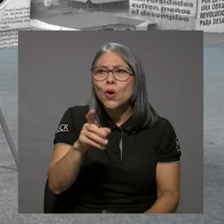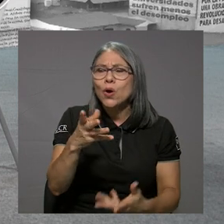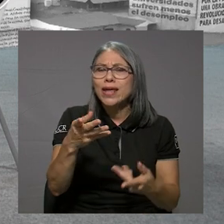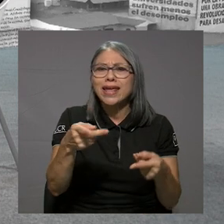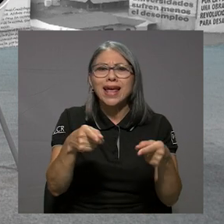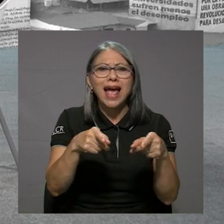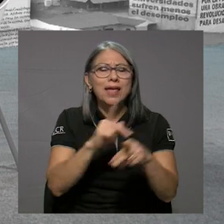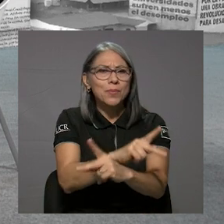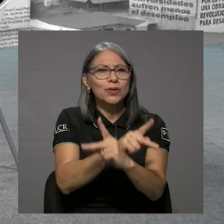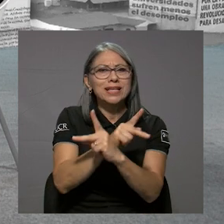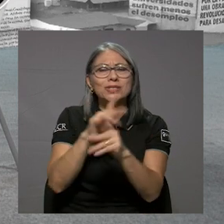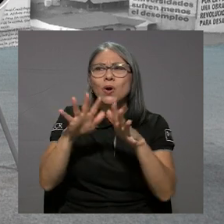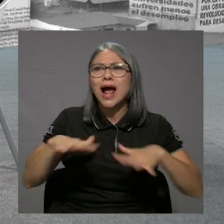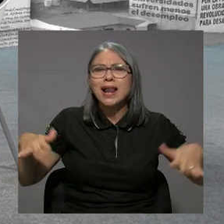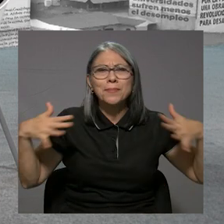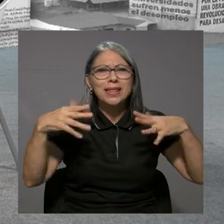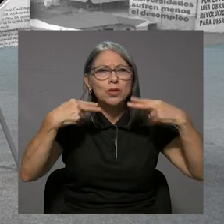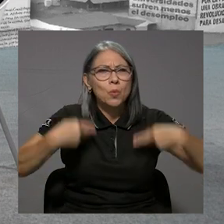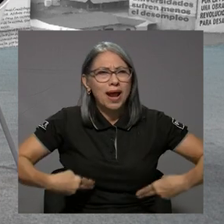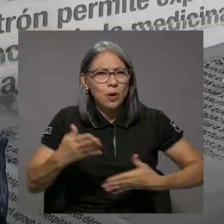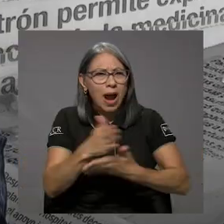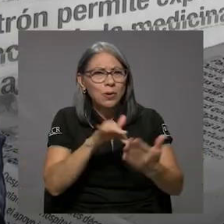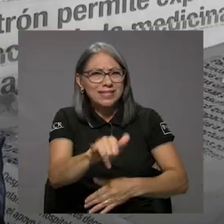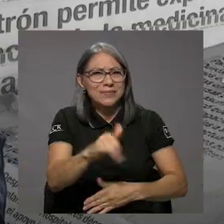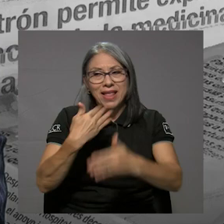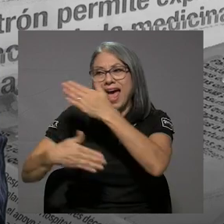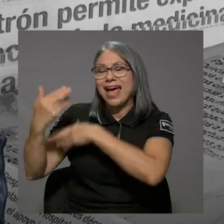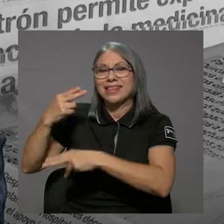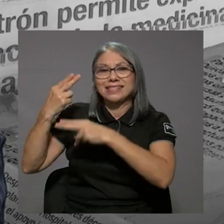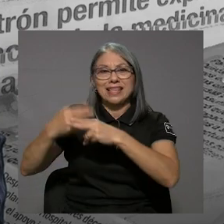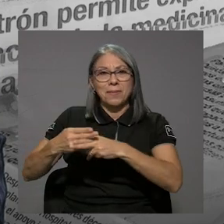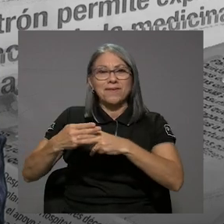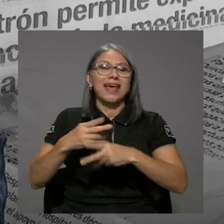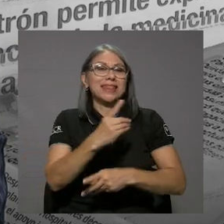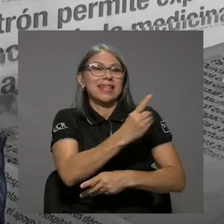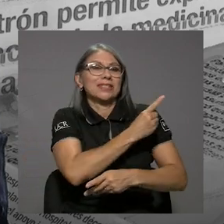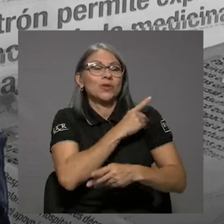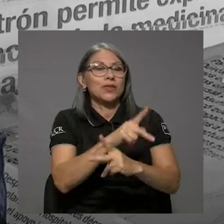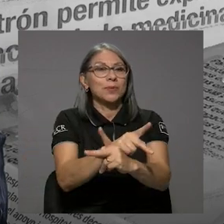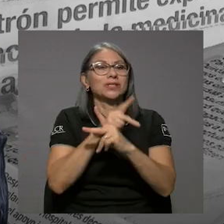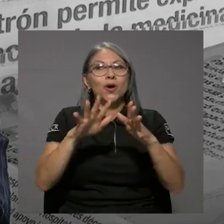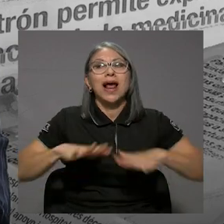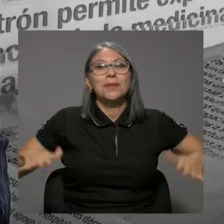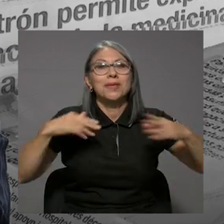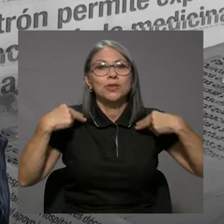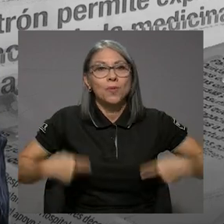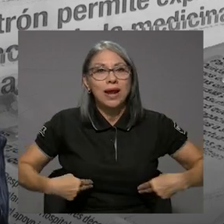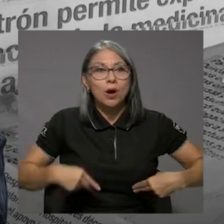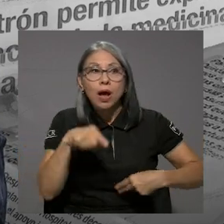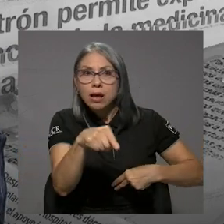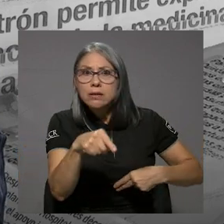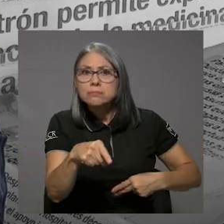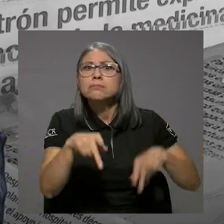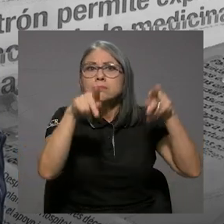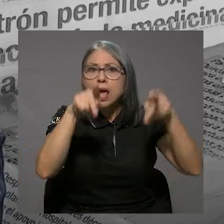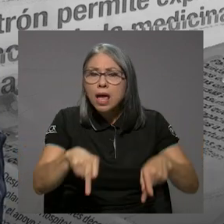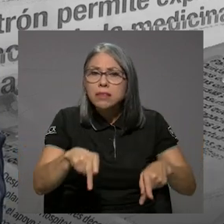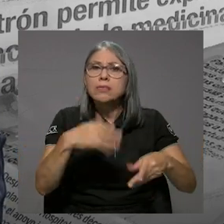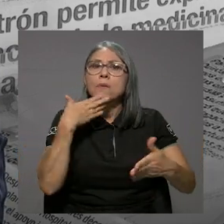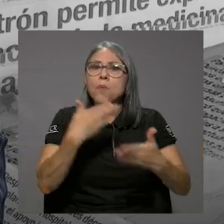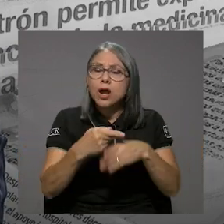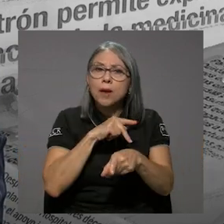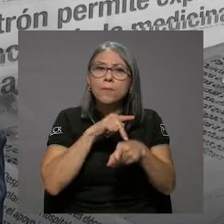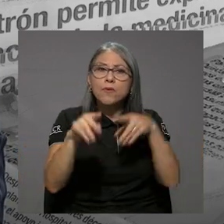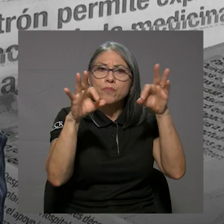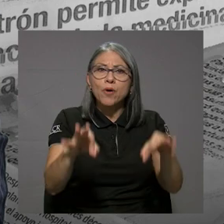protección al ambiente humano, algo así. Antes era dirección de protección al ambiente humano. Tiene gente buena profesionalmente, pero no